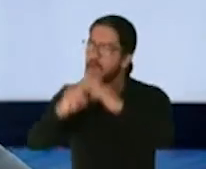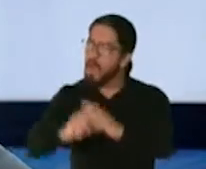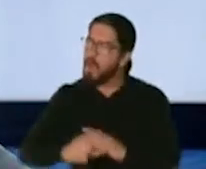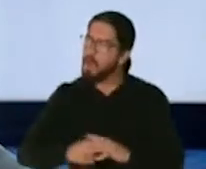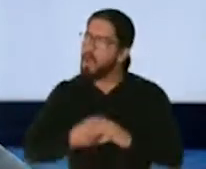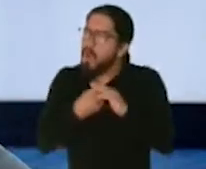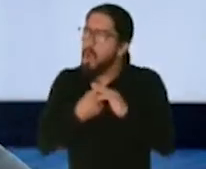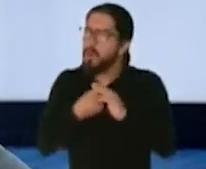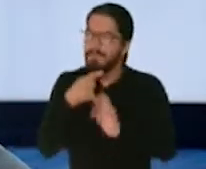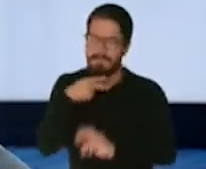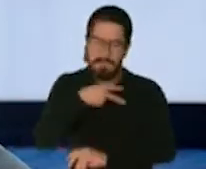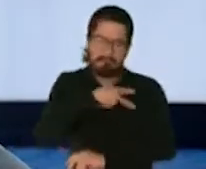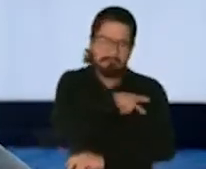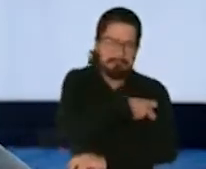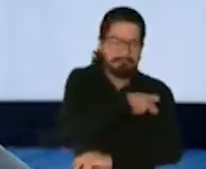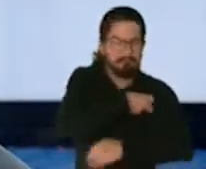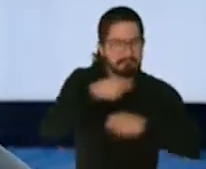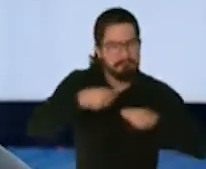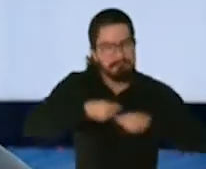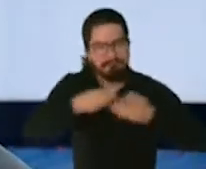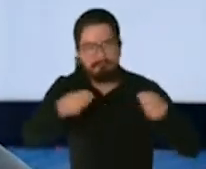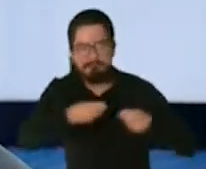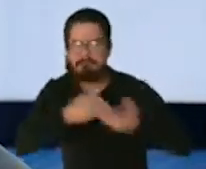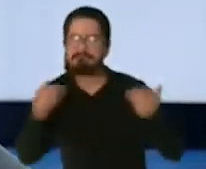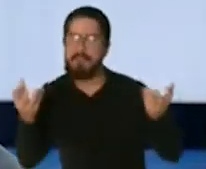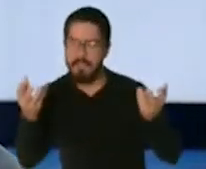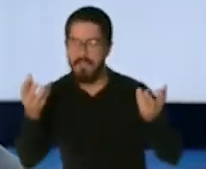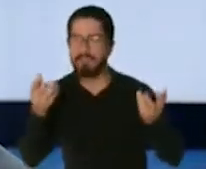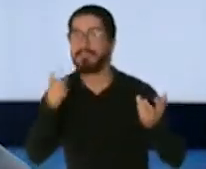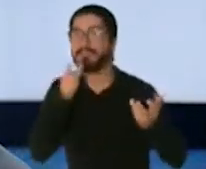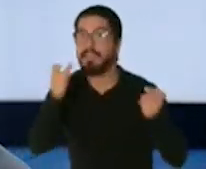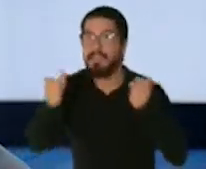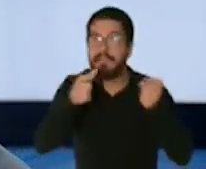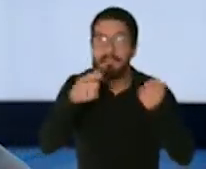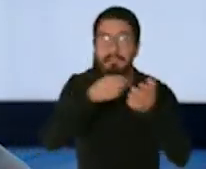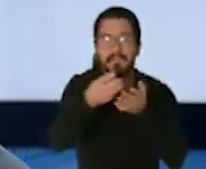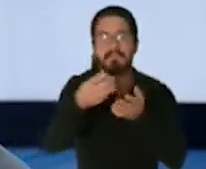administración de las vacunas. La Guardia Nacional se está ocupando de la logística.